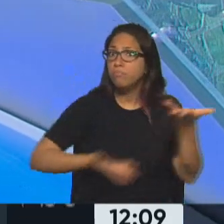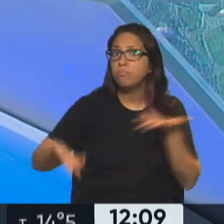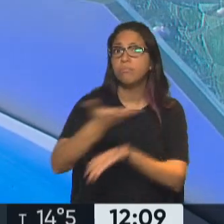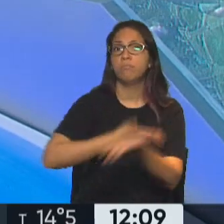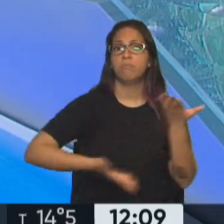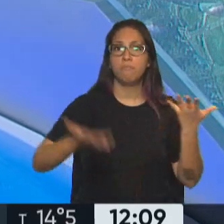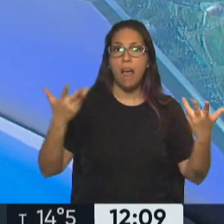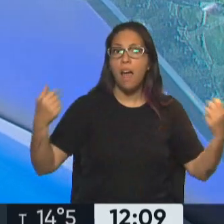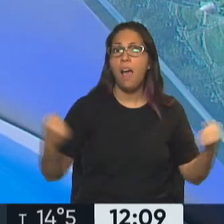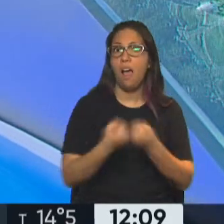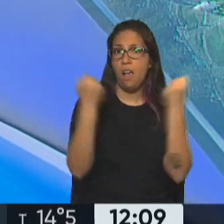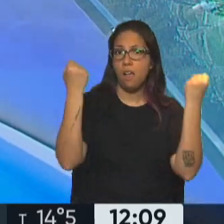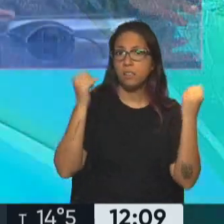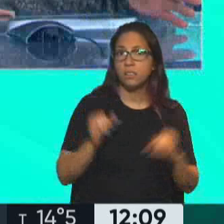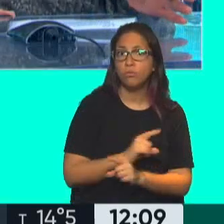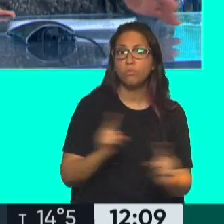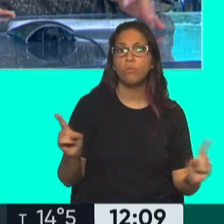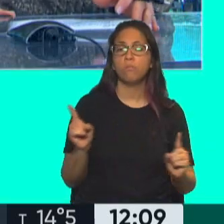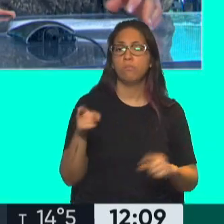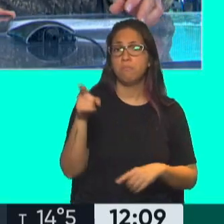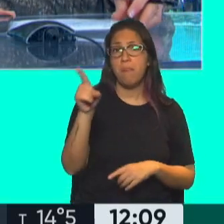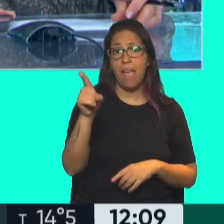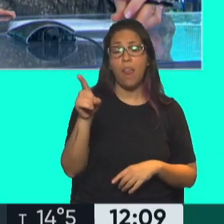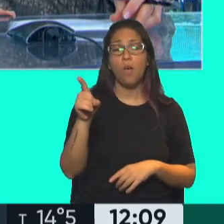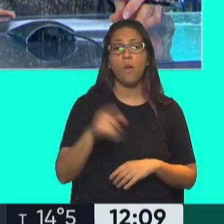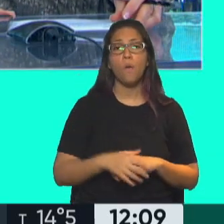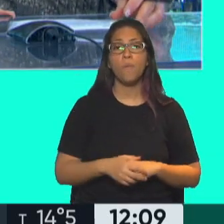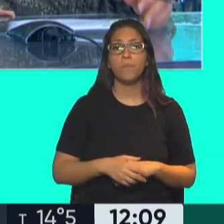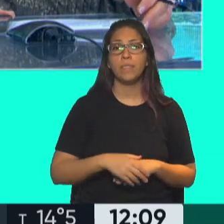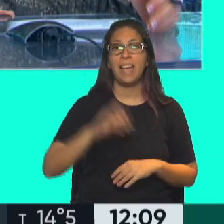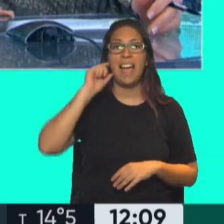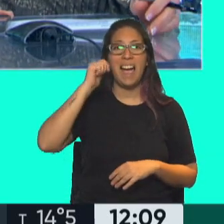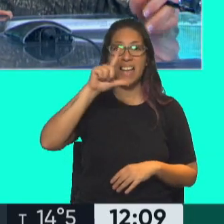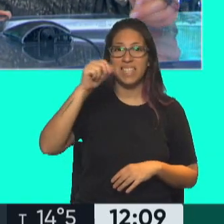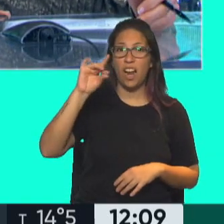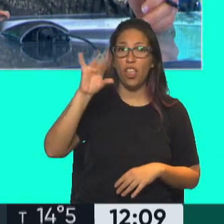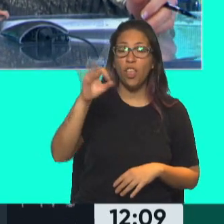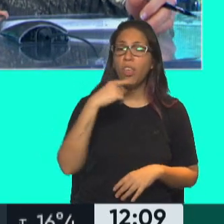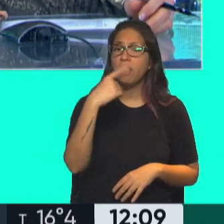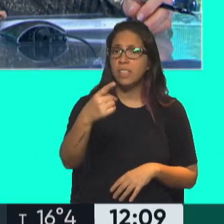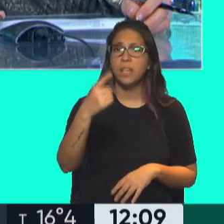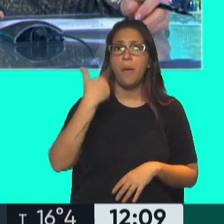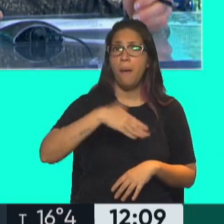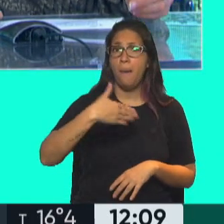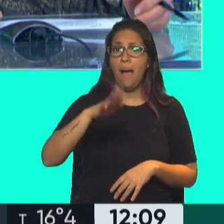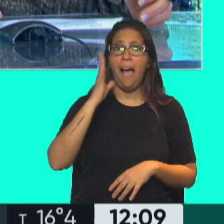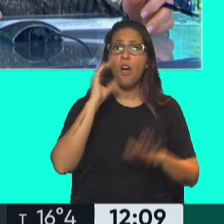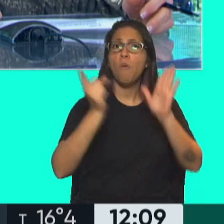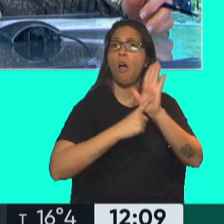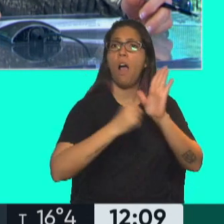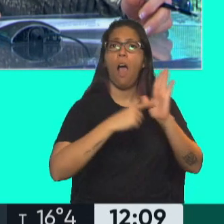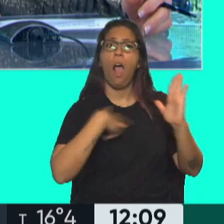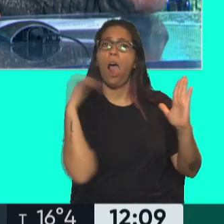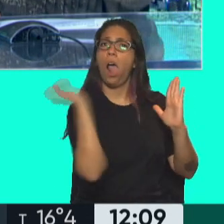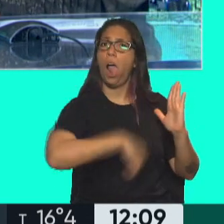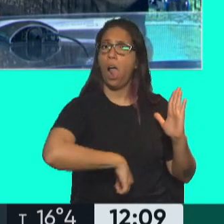caso definir. Sí, es cierto que lo que está planteando Gallardo es que vamos hacia una instancia de desconocimiento de las normas y esto está